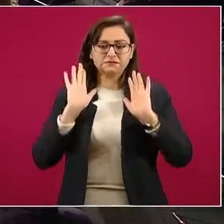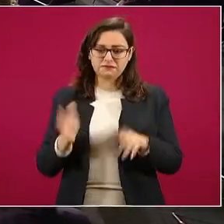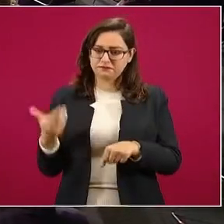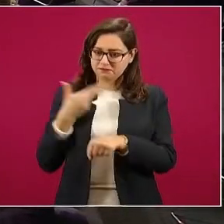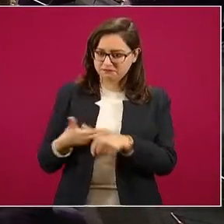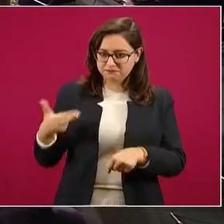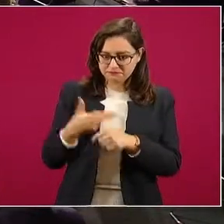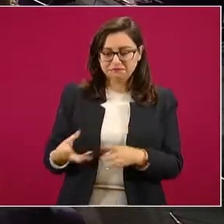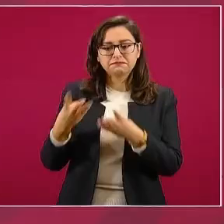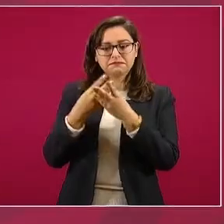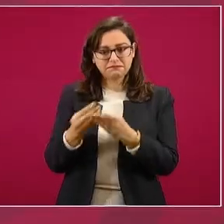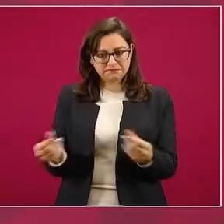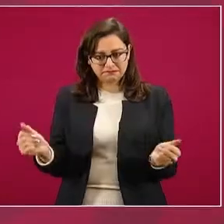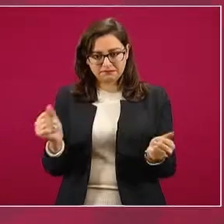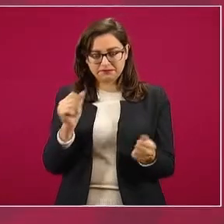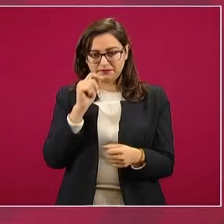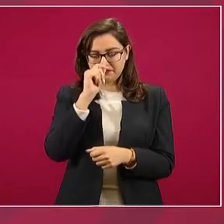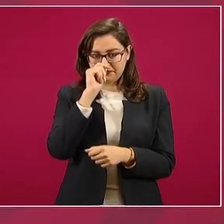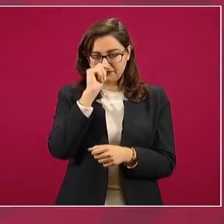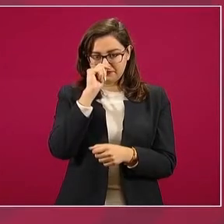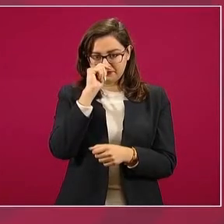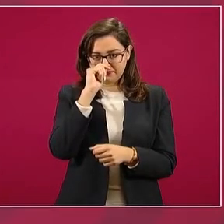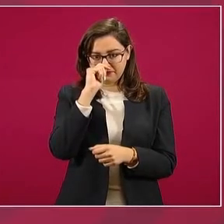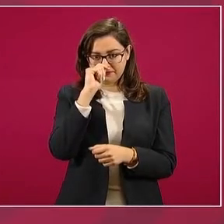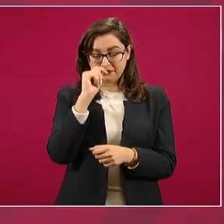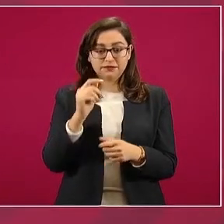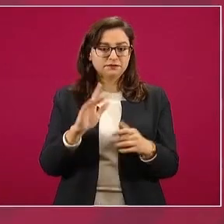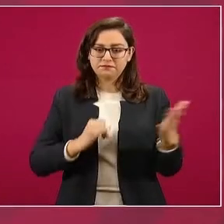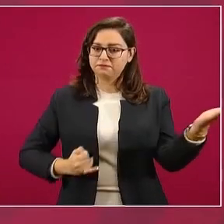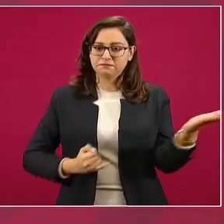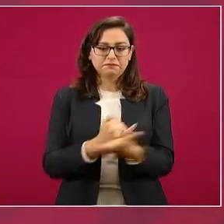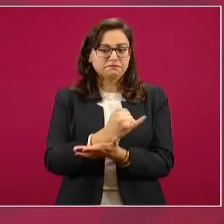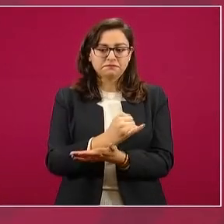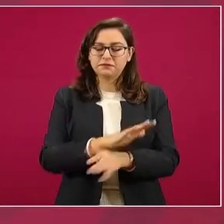no va a haber ninguna subcontratación.